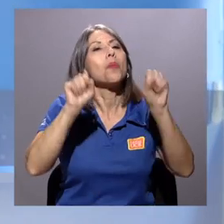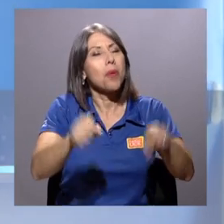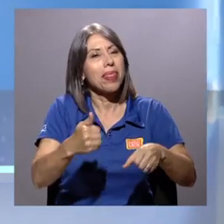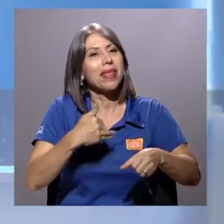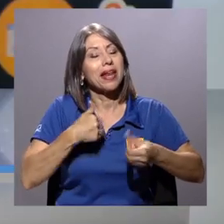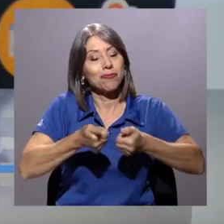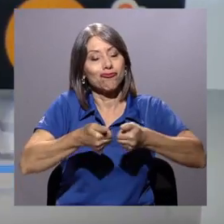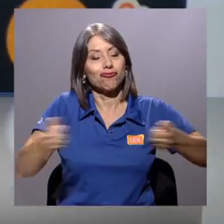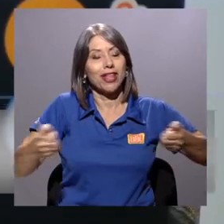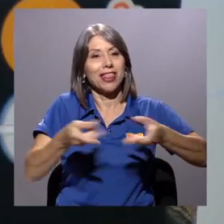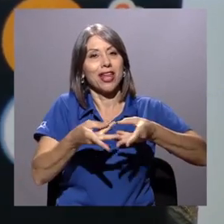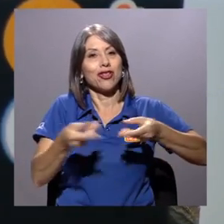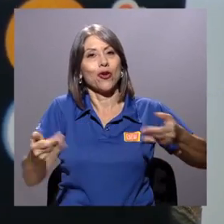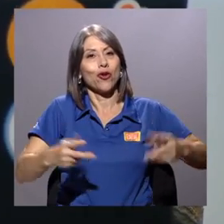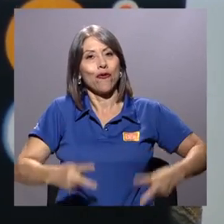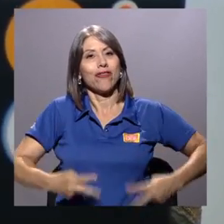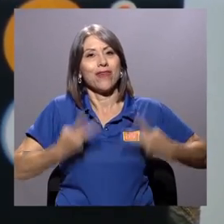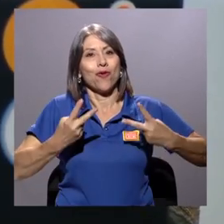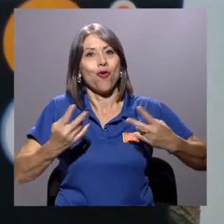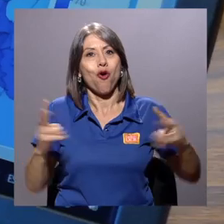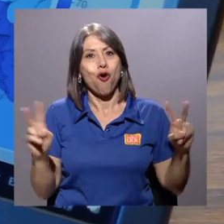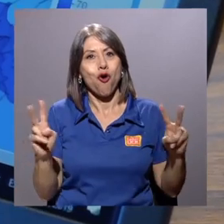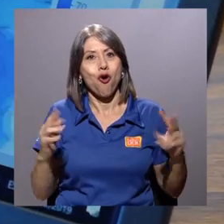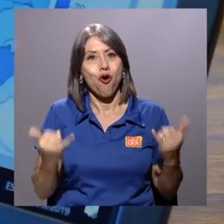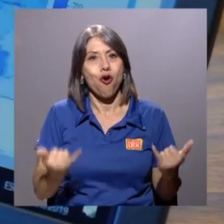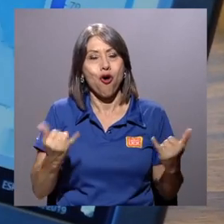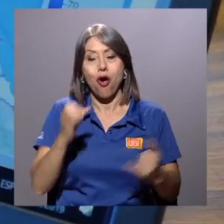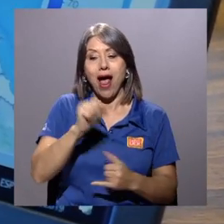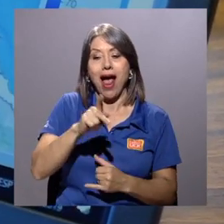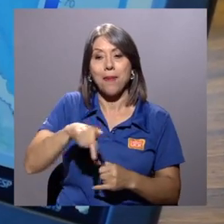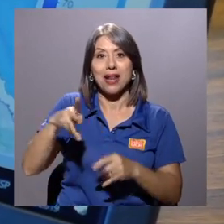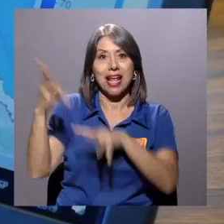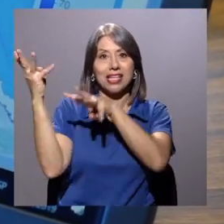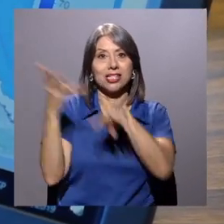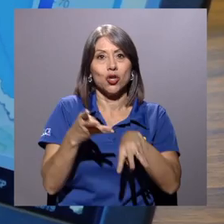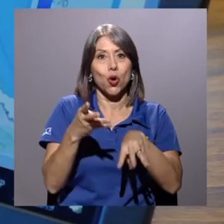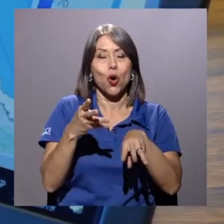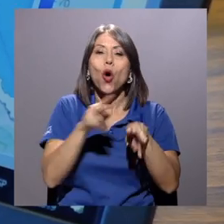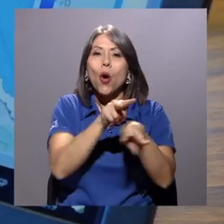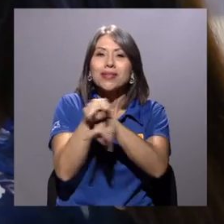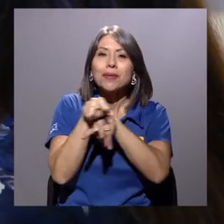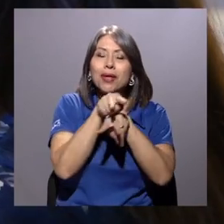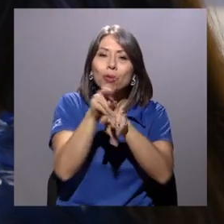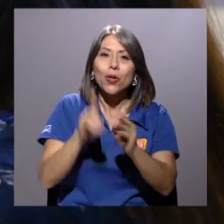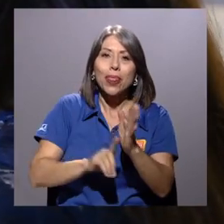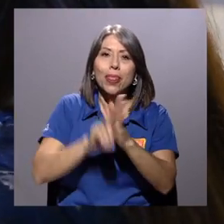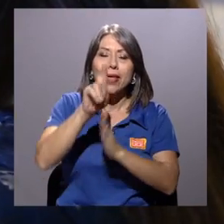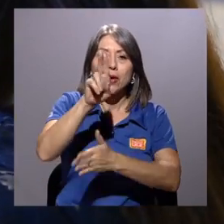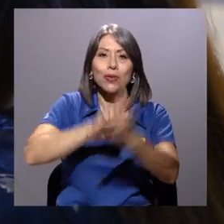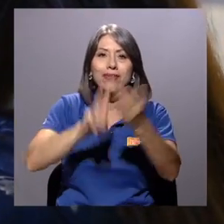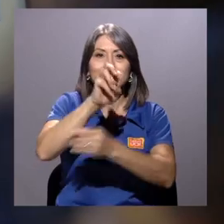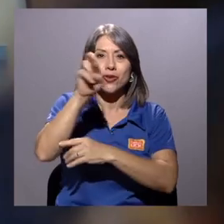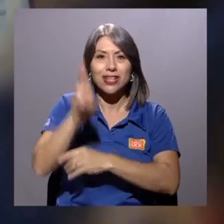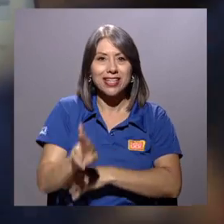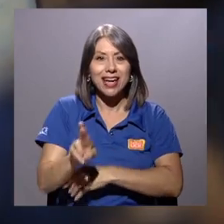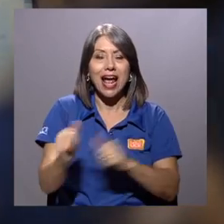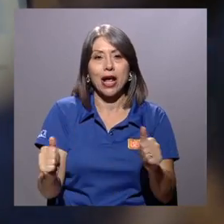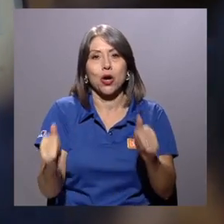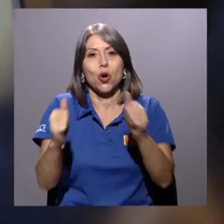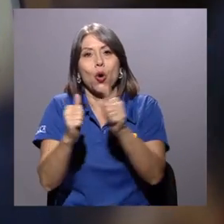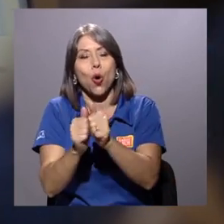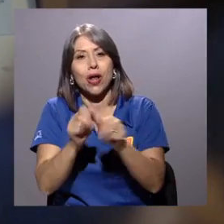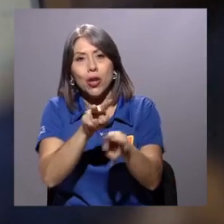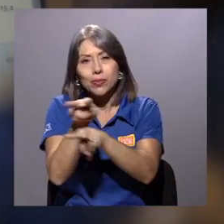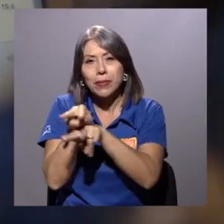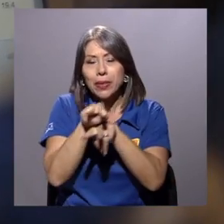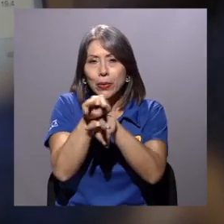Territorio Vivo, una aplicación web que desarrolló el Observatorio del Desarrollo de la Universidad de Costa Rica, en conjunto